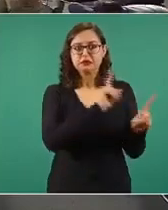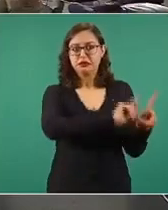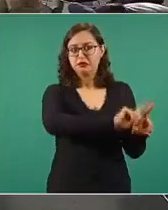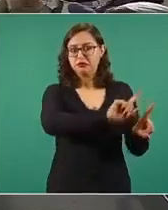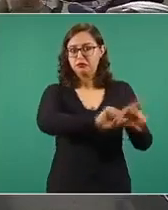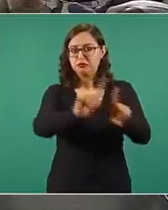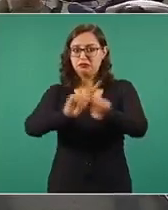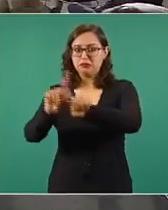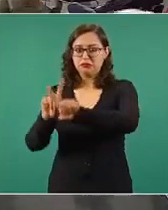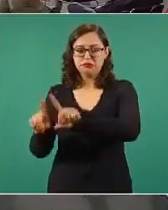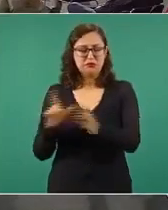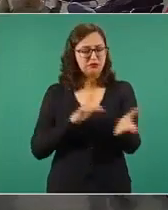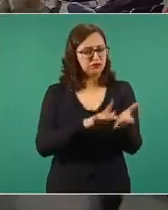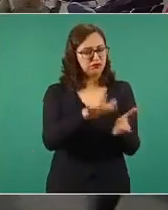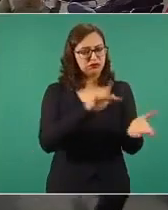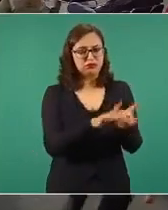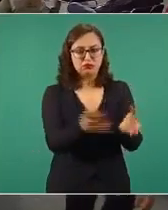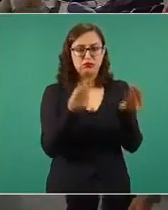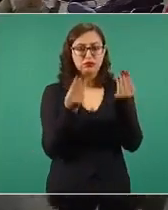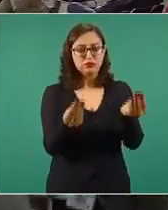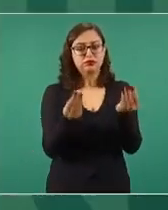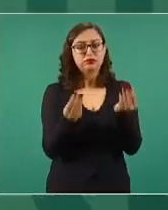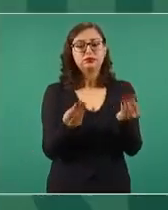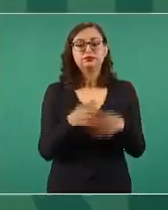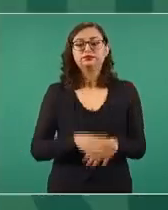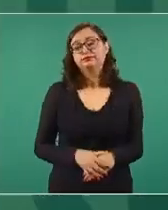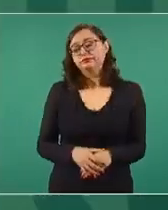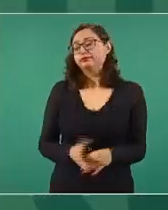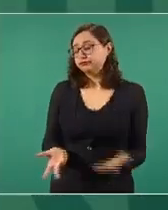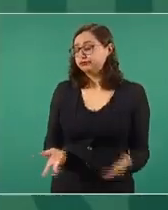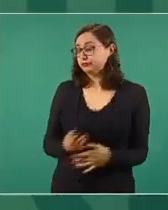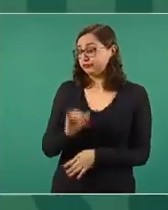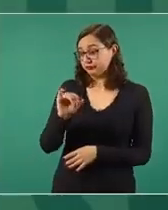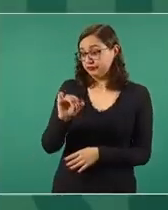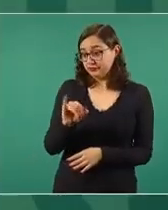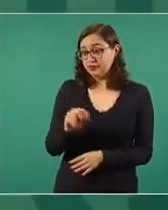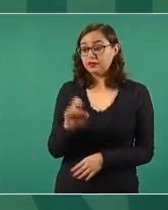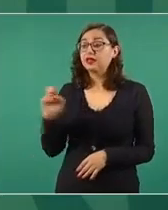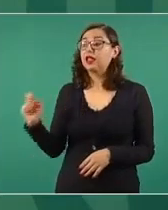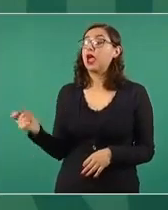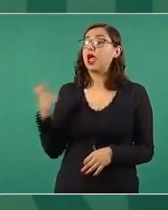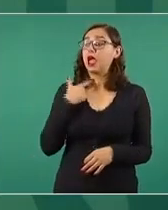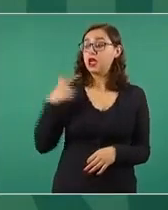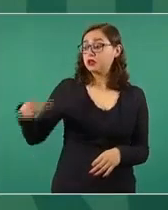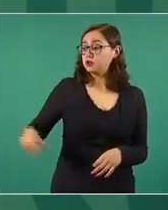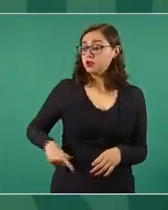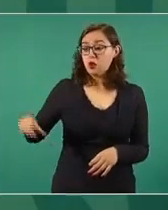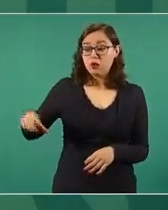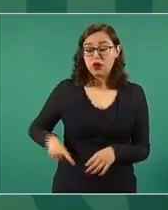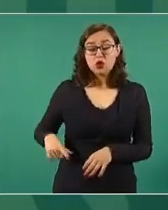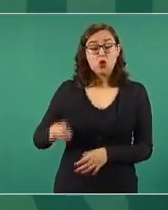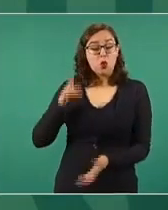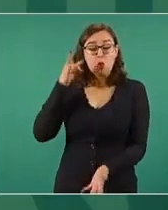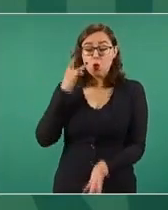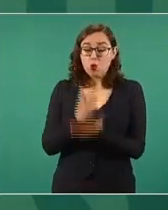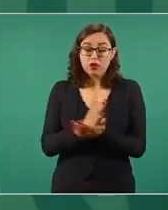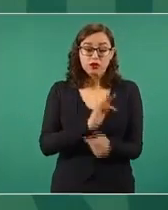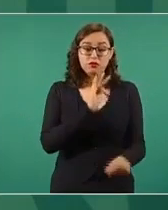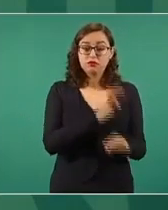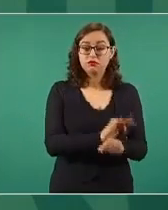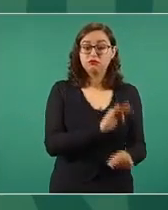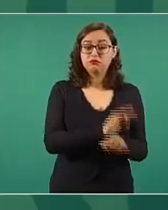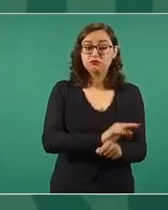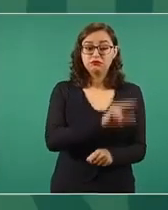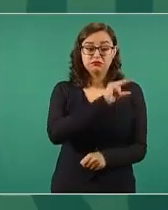Este, un gobierno al servicio de los negocios privados,